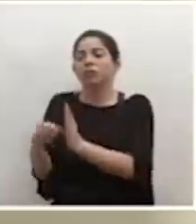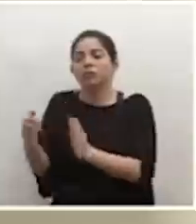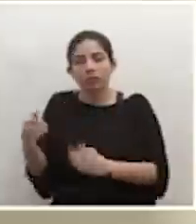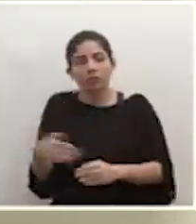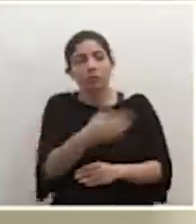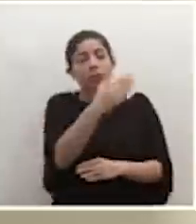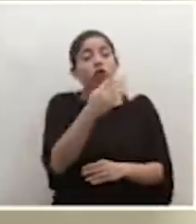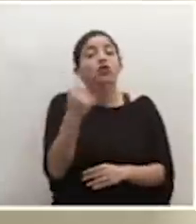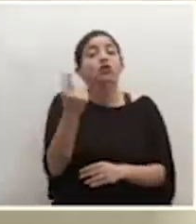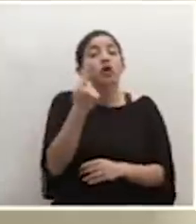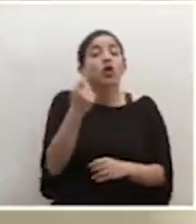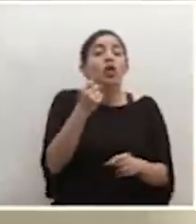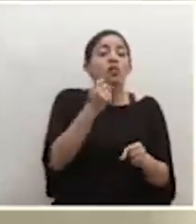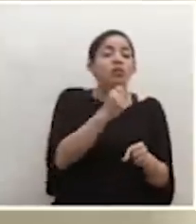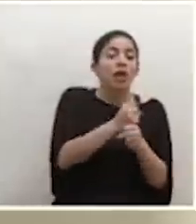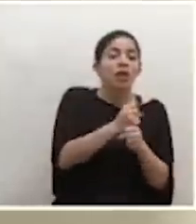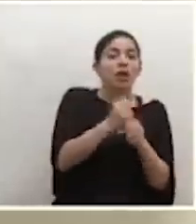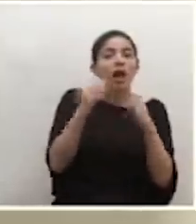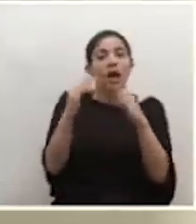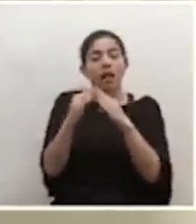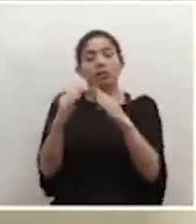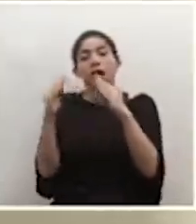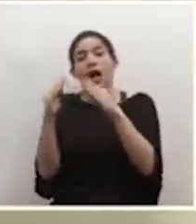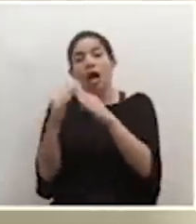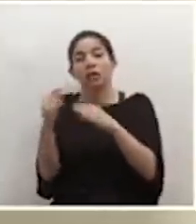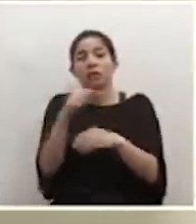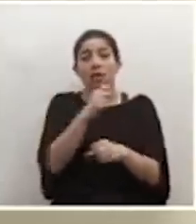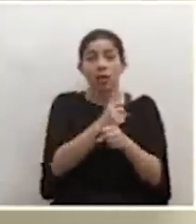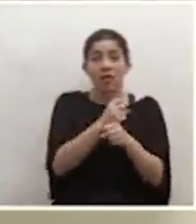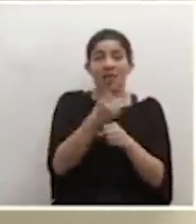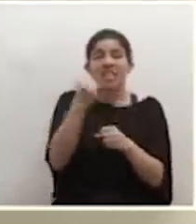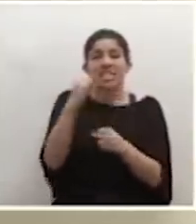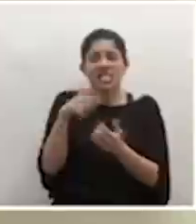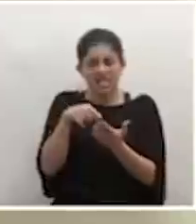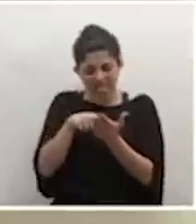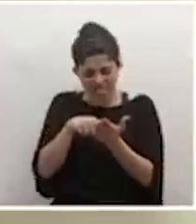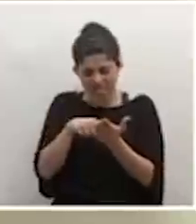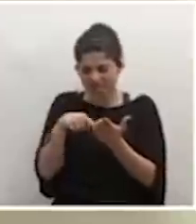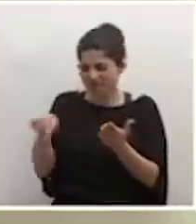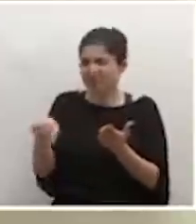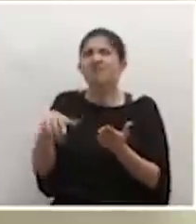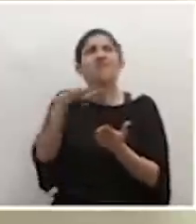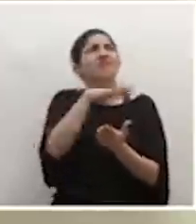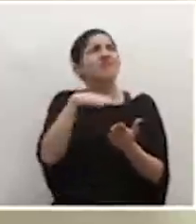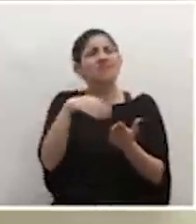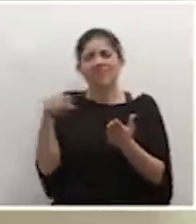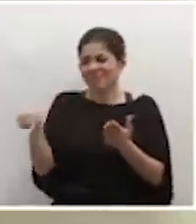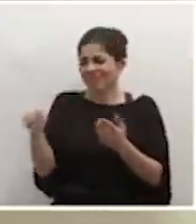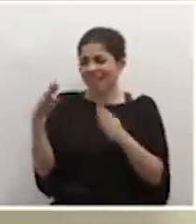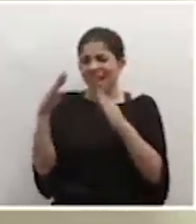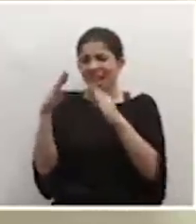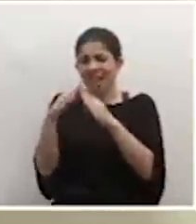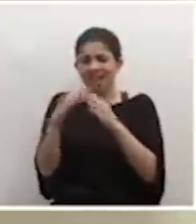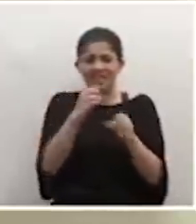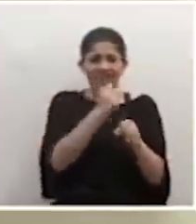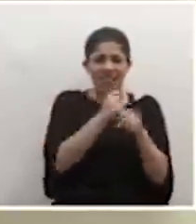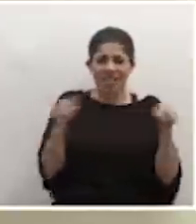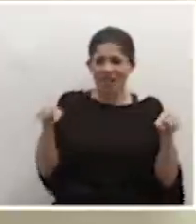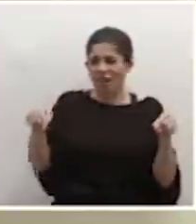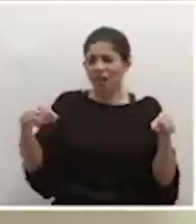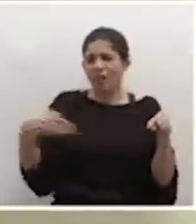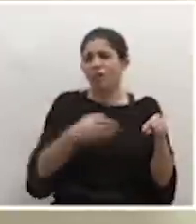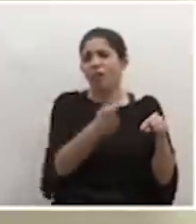tránsito, sea del trabajo a la casa o de la casa al trabajo. Si ya se comprueba que, por ejemplo, está en una ruta que nada que ver con el sitio de trabajo,